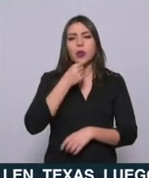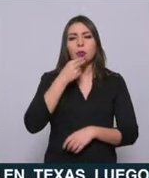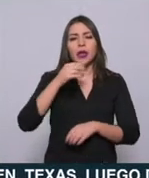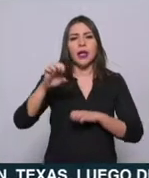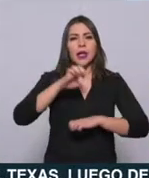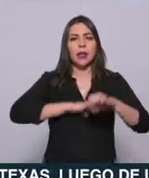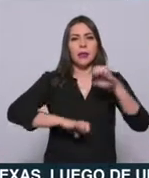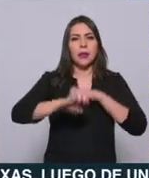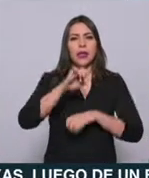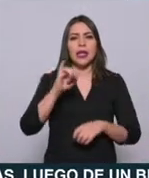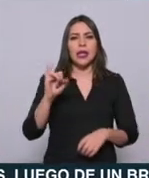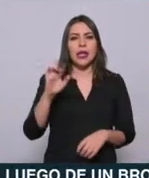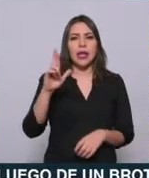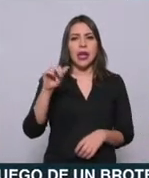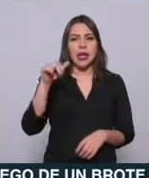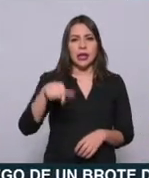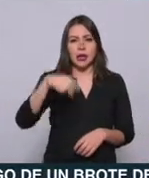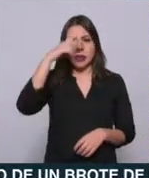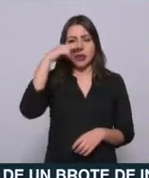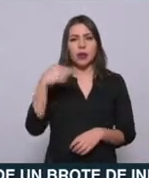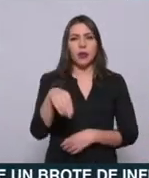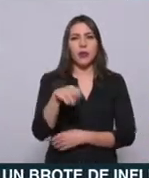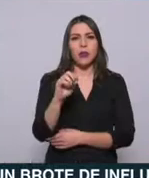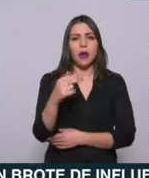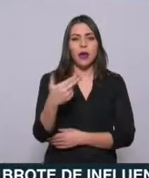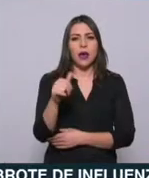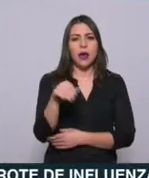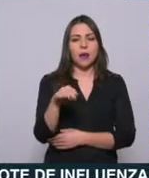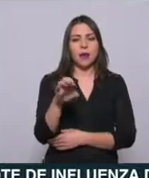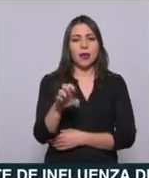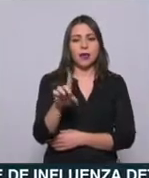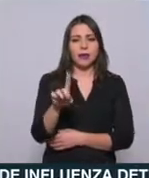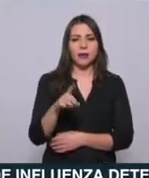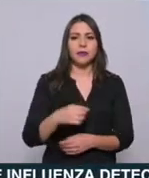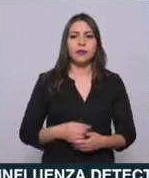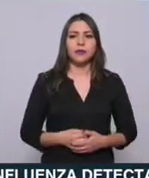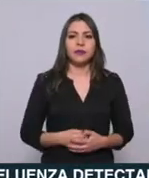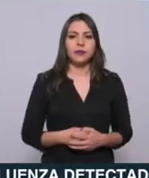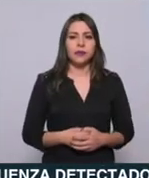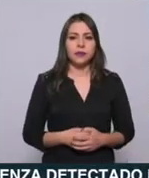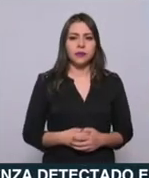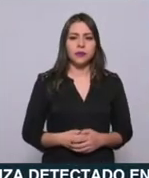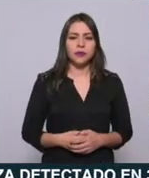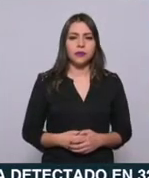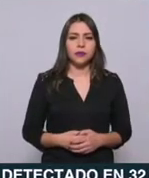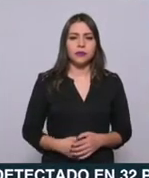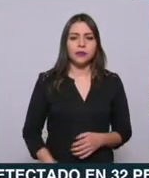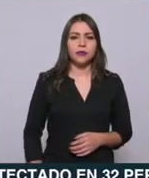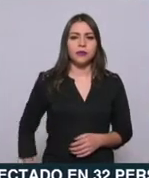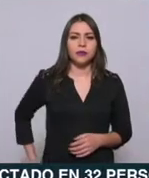República Islámica de Irán en México Mohamed Tagui Hosseini En el mundo actual,